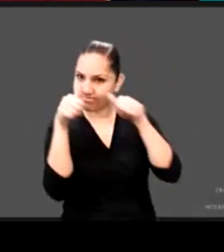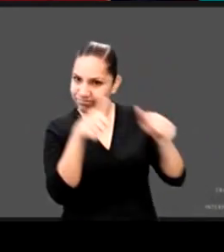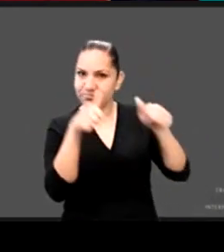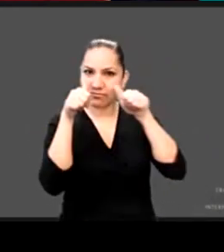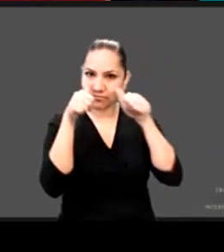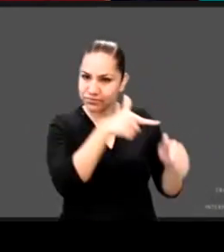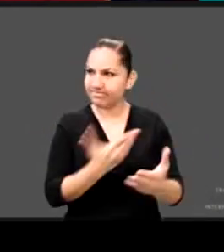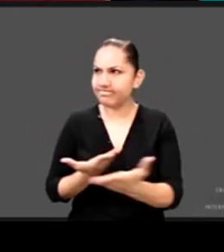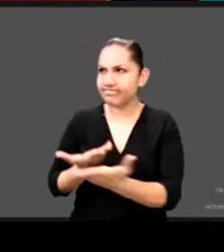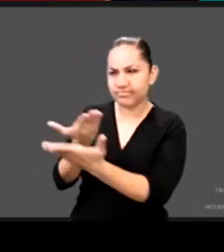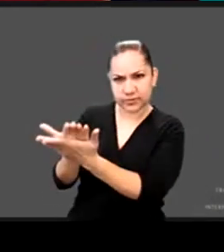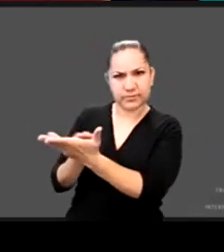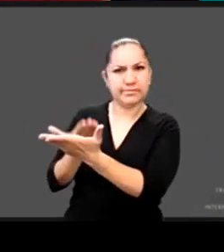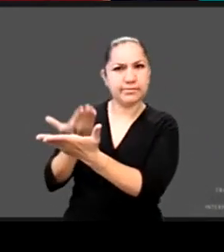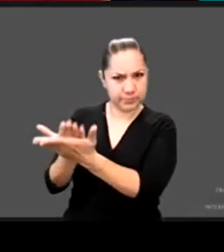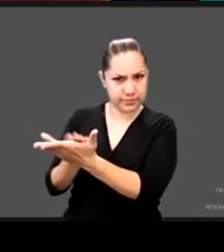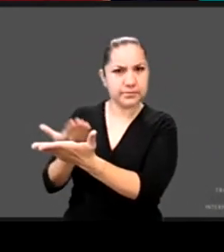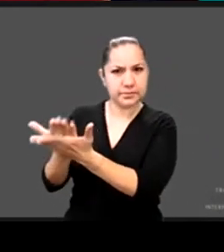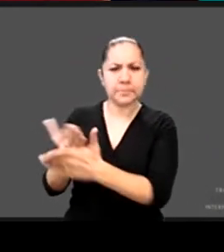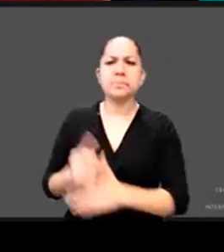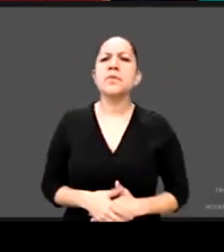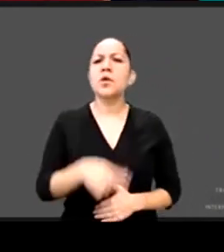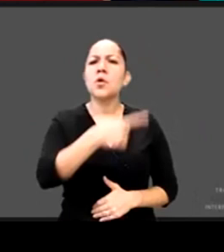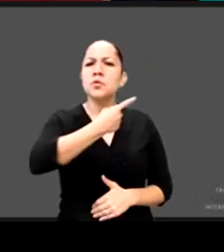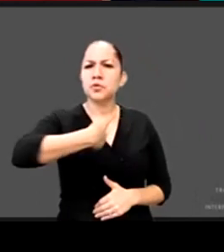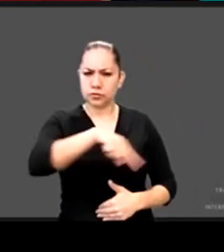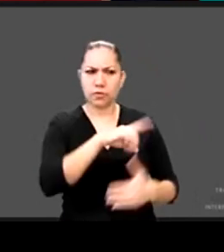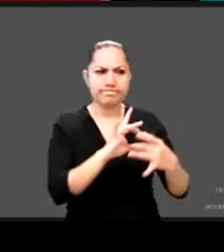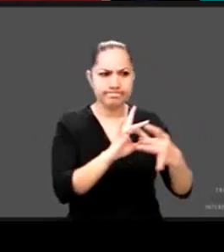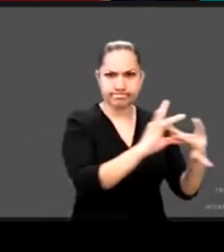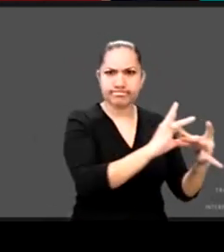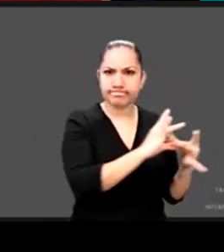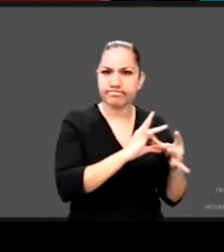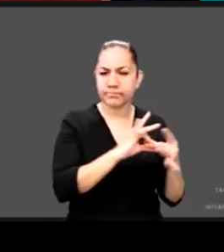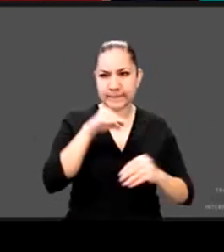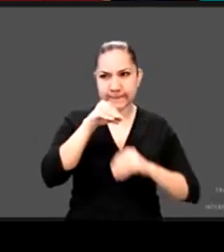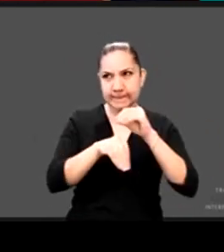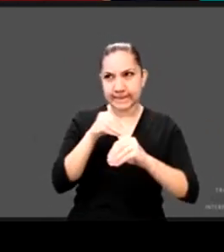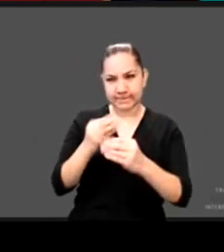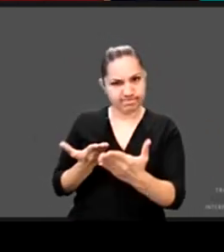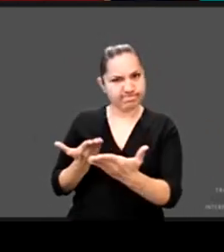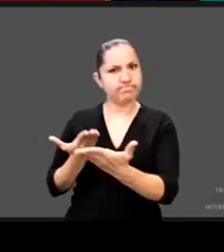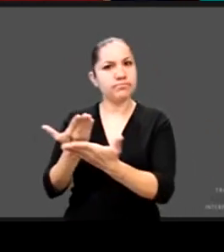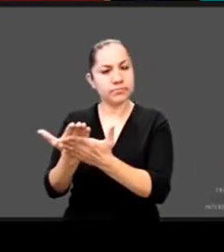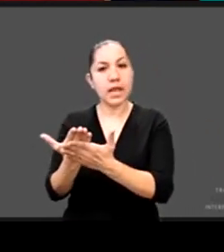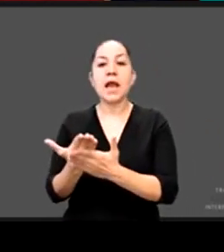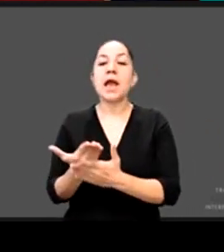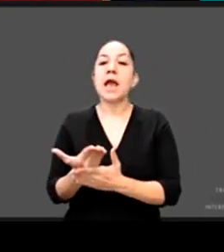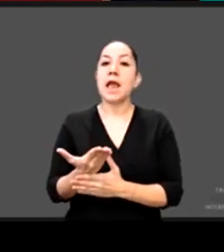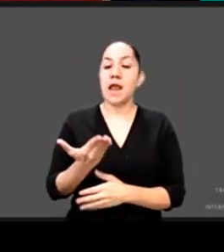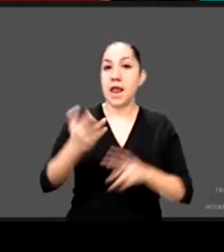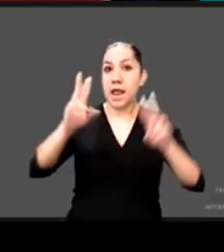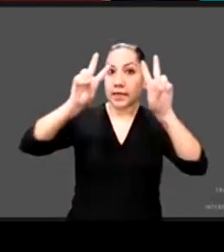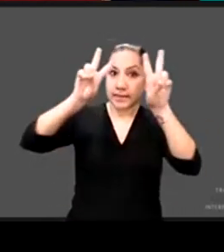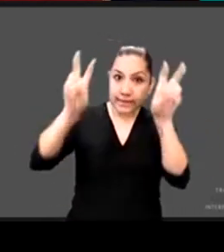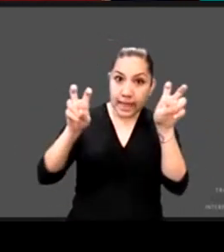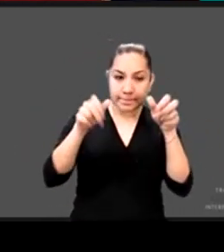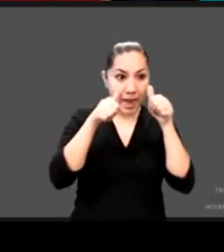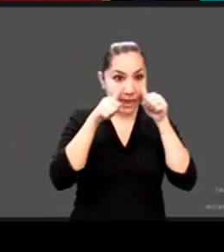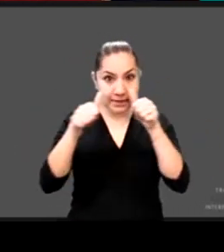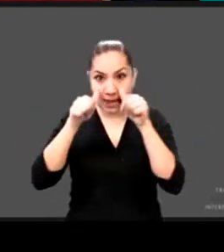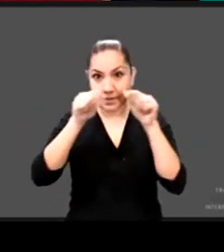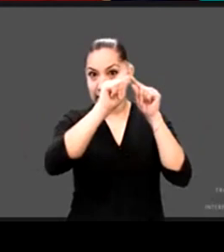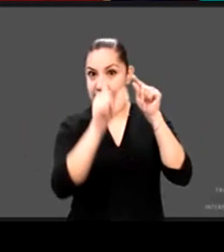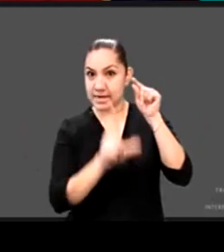juntos sin duda ha sido la Estrategia Nacional de Atención a la Primera Infancia. Nos acompaña Elisa Bonilla